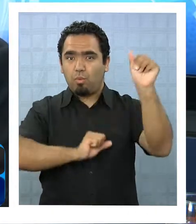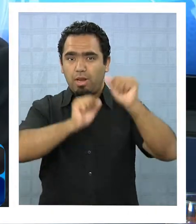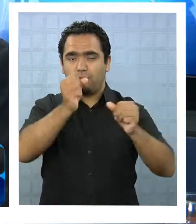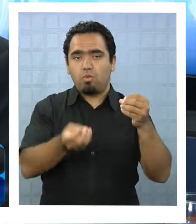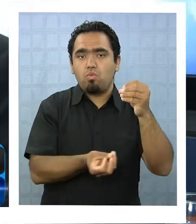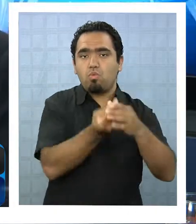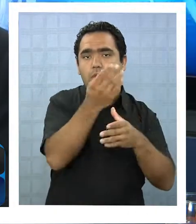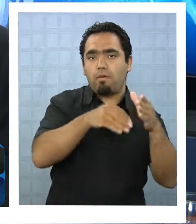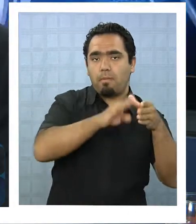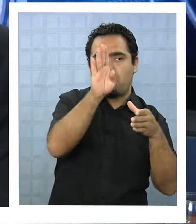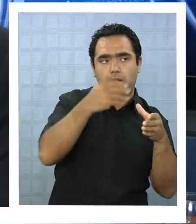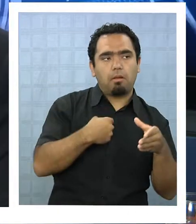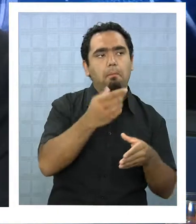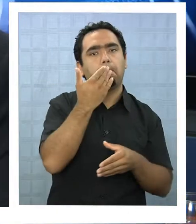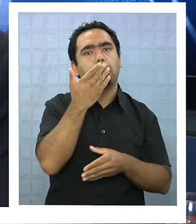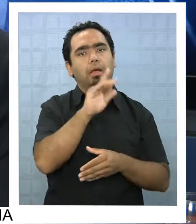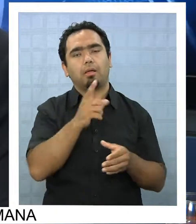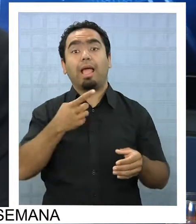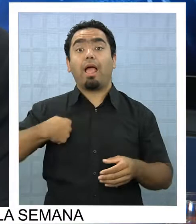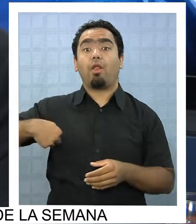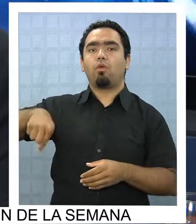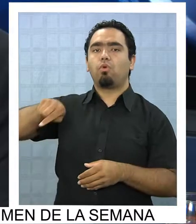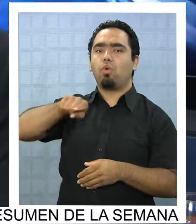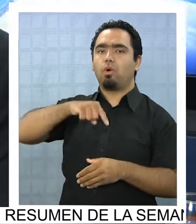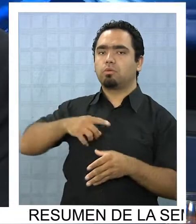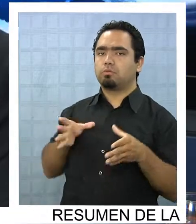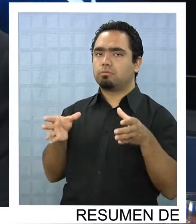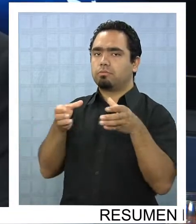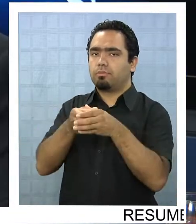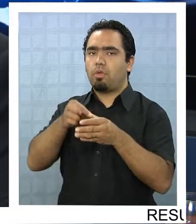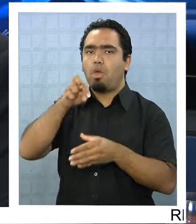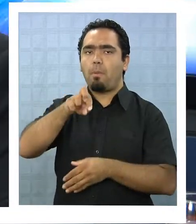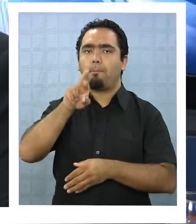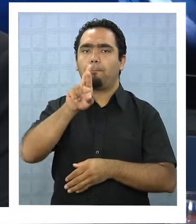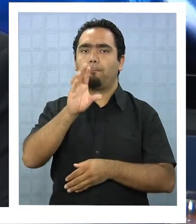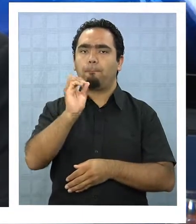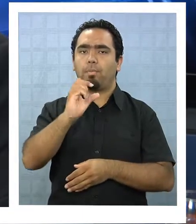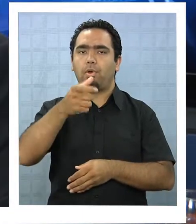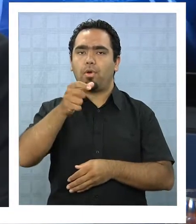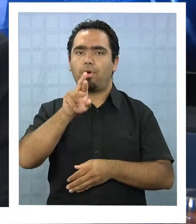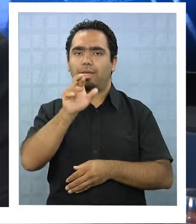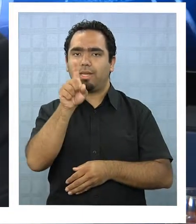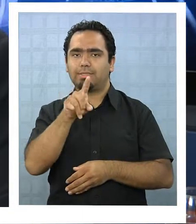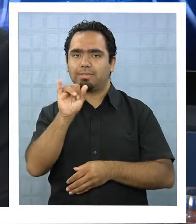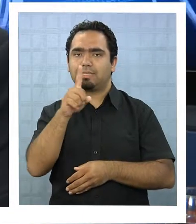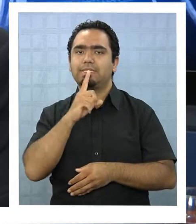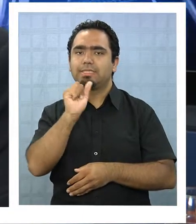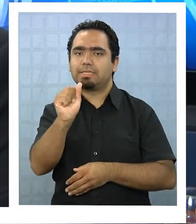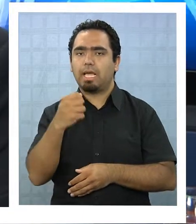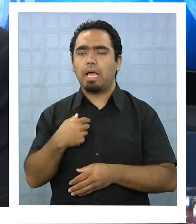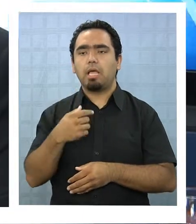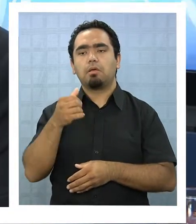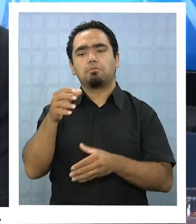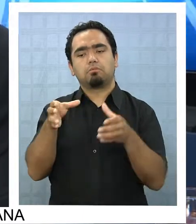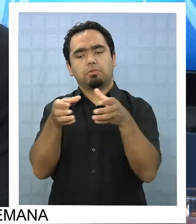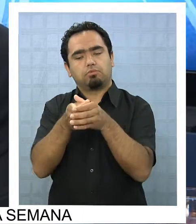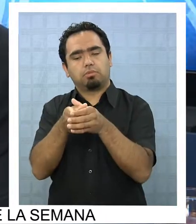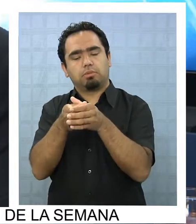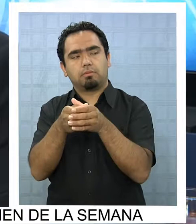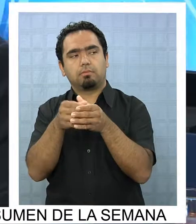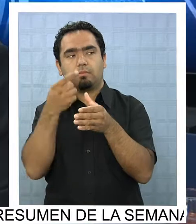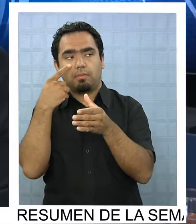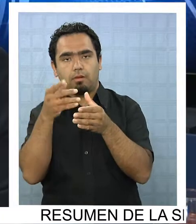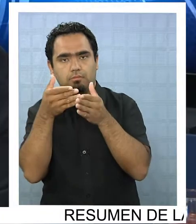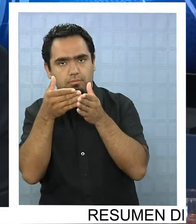nosotros somos otra cosa el partido progresista es un partido alternativo somos una fuerza crítica pero vamos a conversar con todos nosotros si hemos